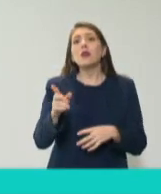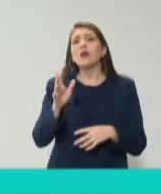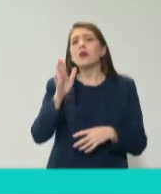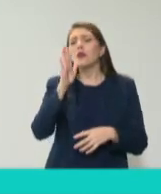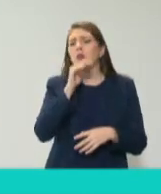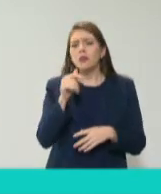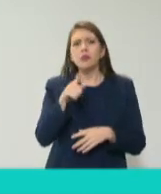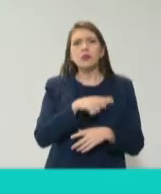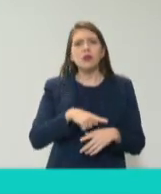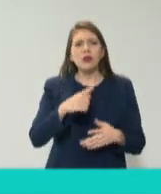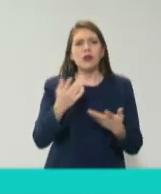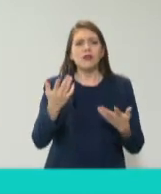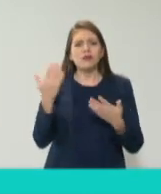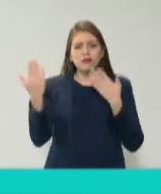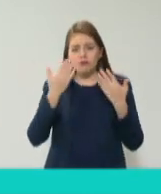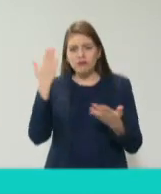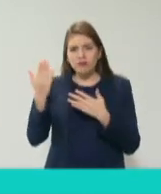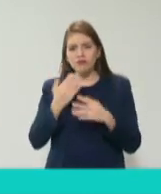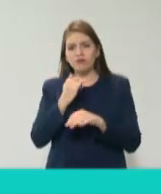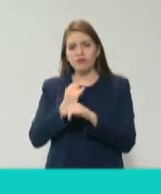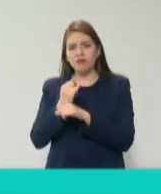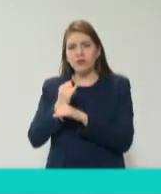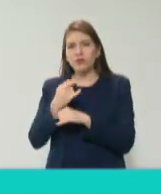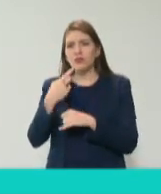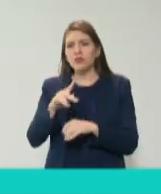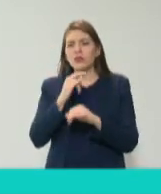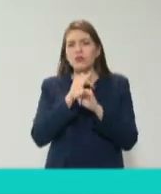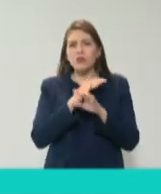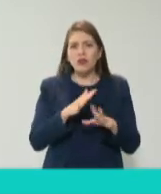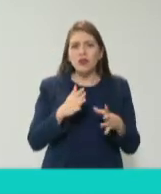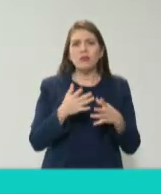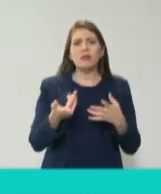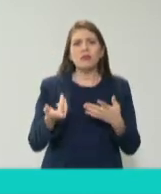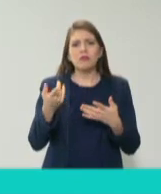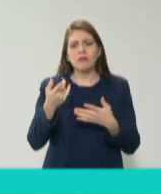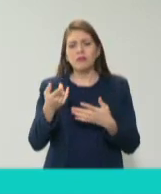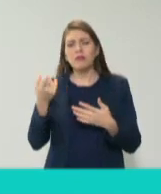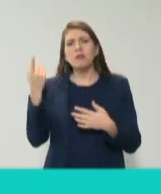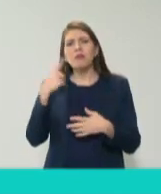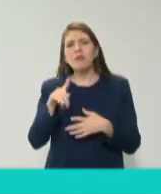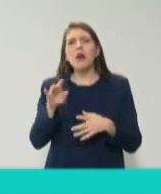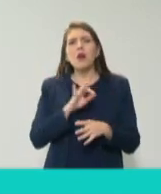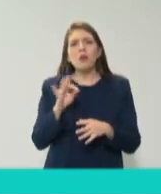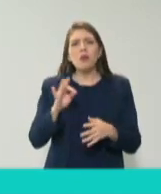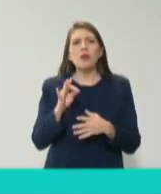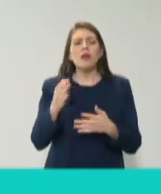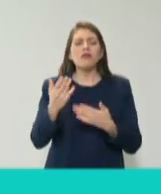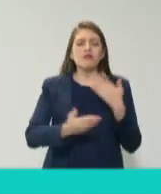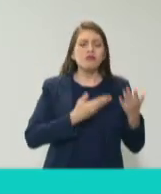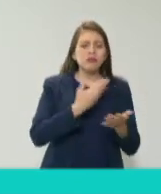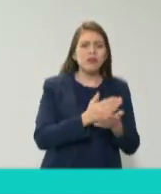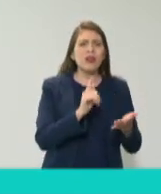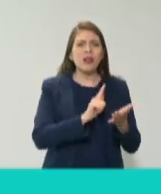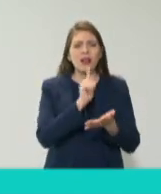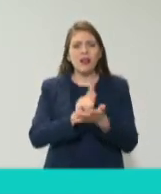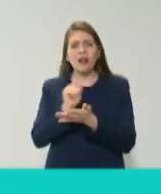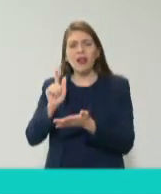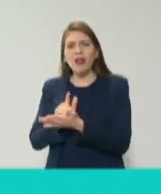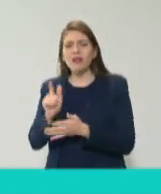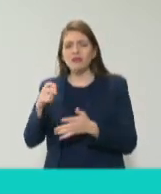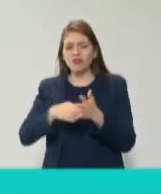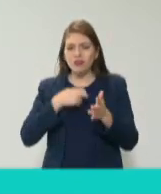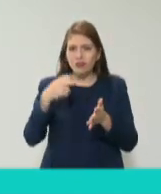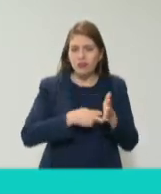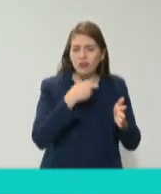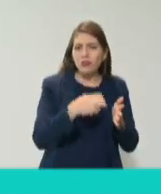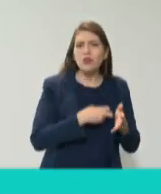hacer estudios y analizar la información para proponer cambios en la ley estrategias